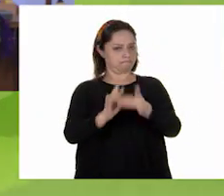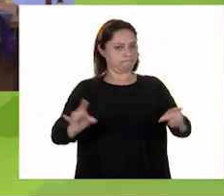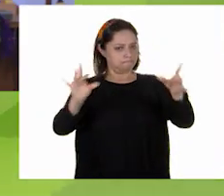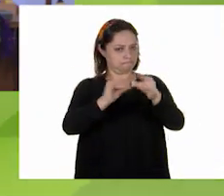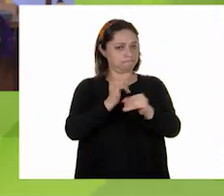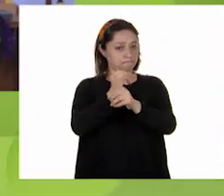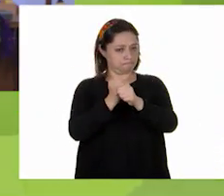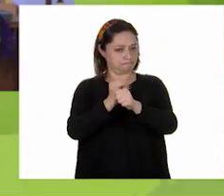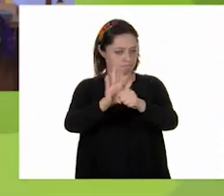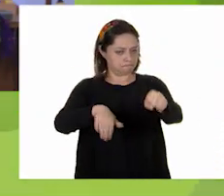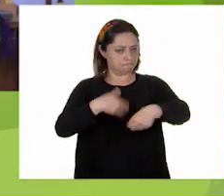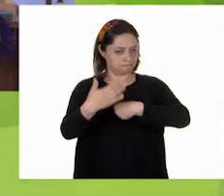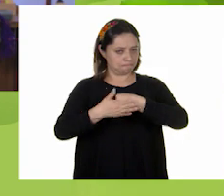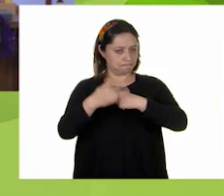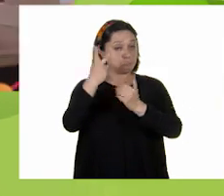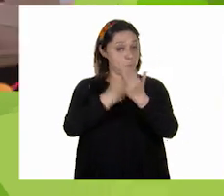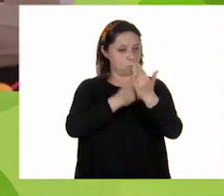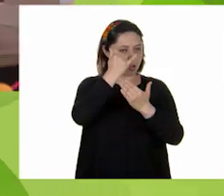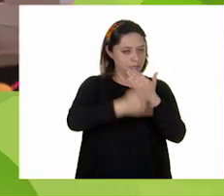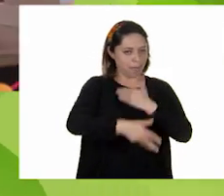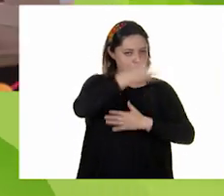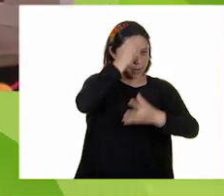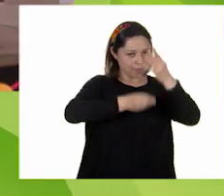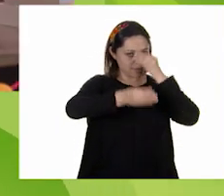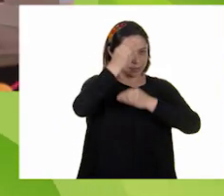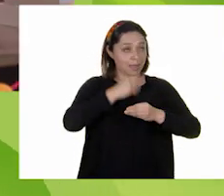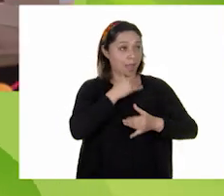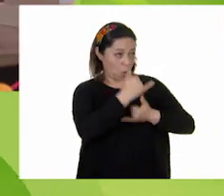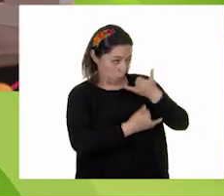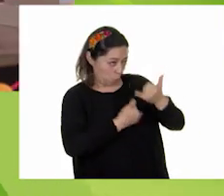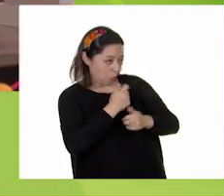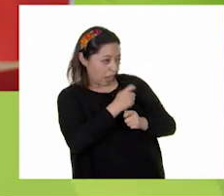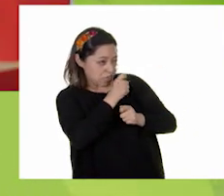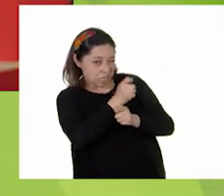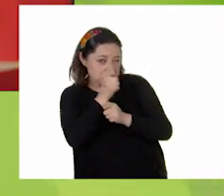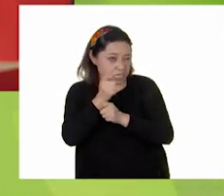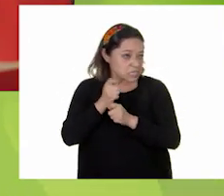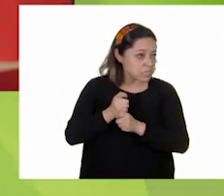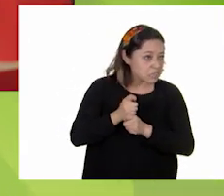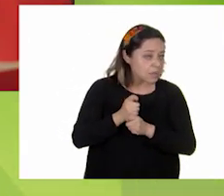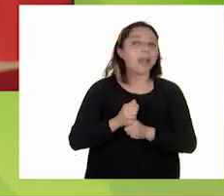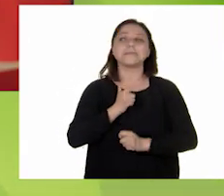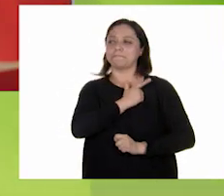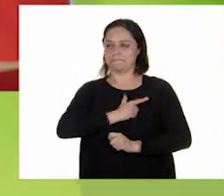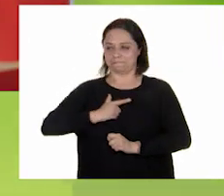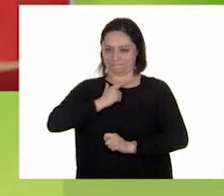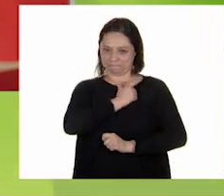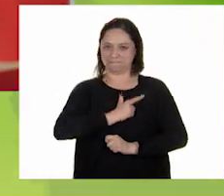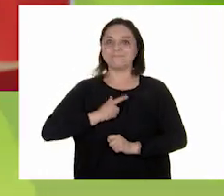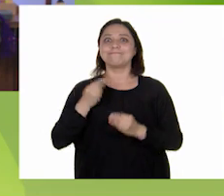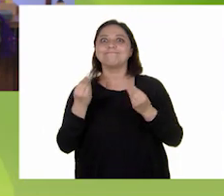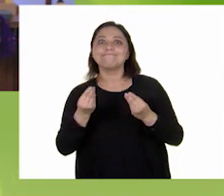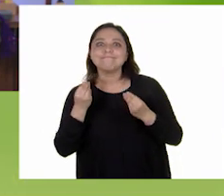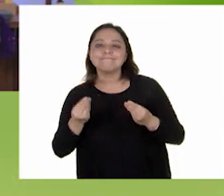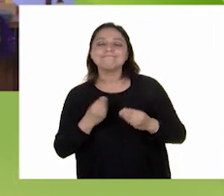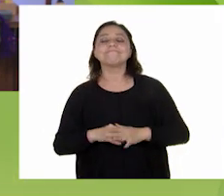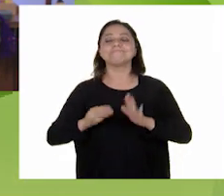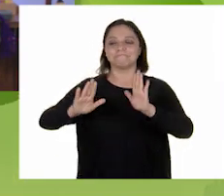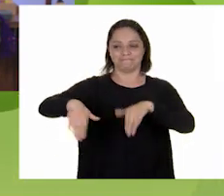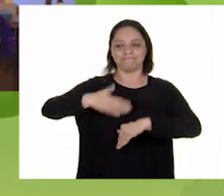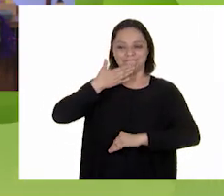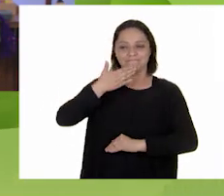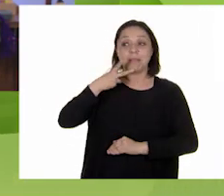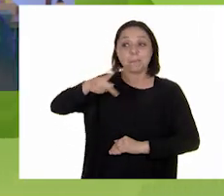investigación en un proyecto de aprendizaje. ¡Vamos a jugar a los detectives otra vez! ¡Sí! ¡Me gusta mucho jugar a eso! Está bien,